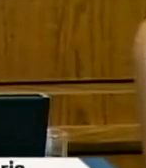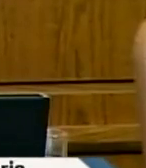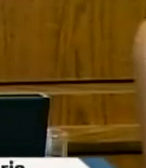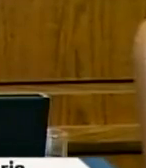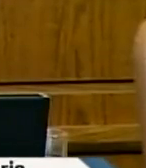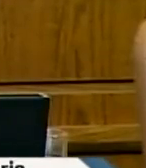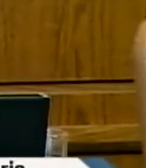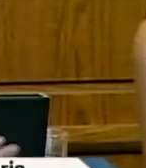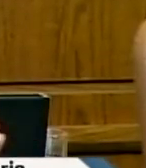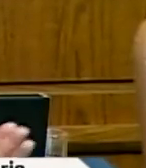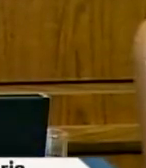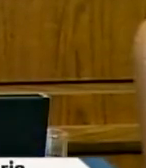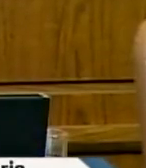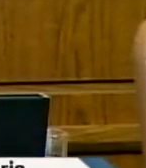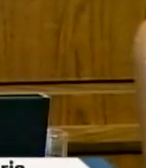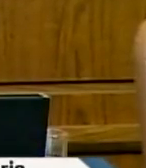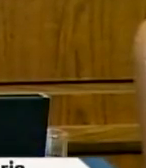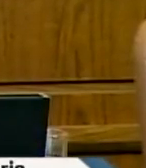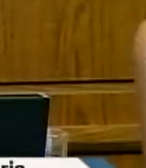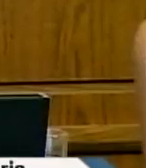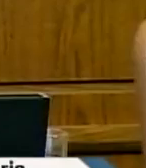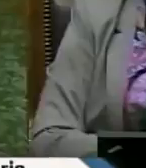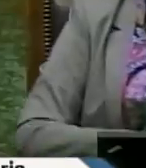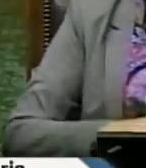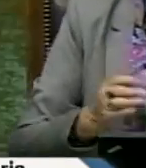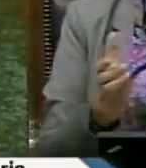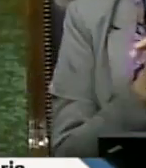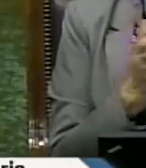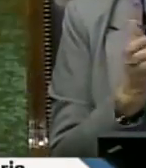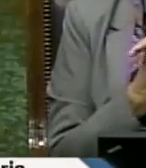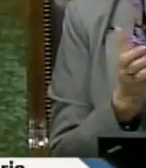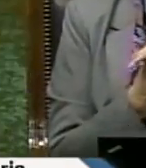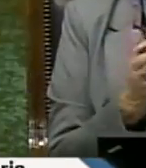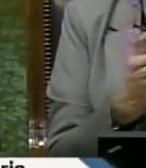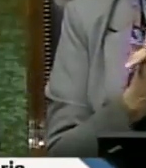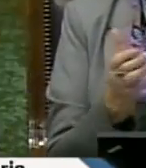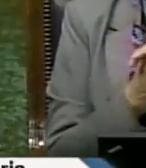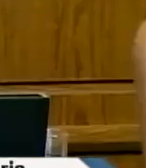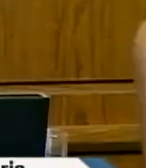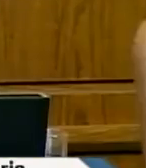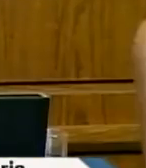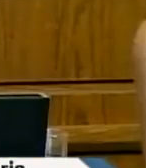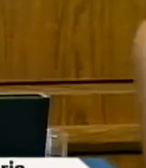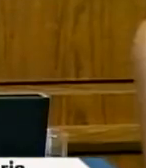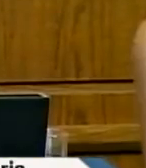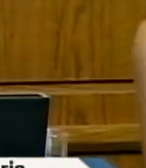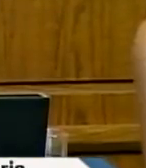a nombre de la mesa y un gran aplauso para celebrar su cumpleaños diputado Morano